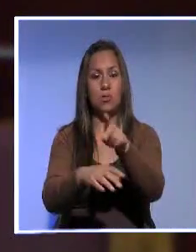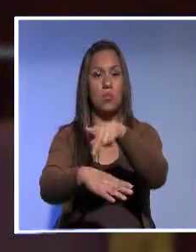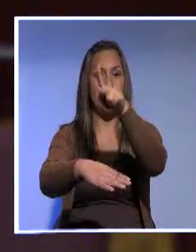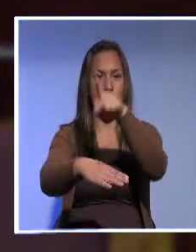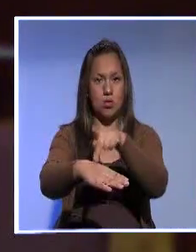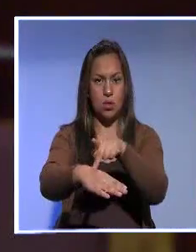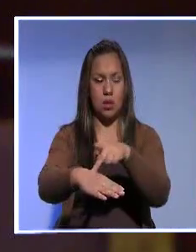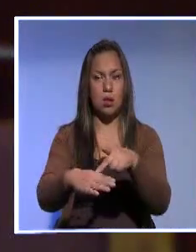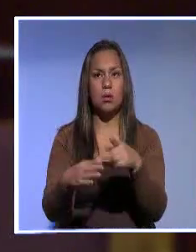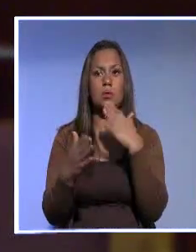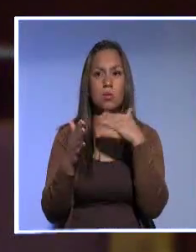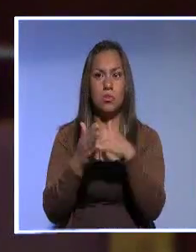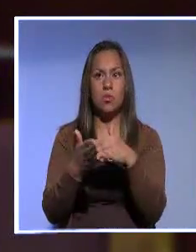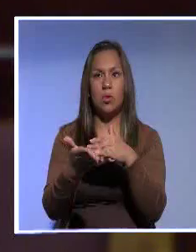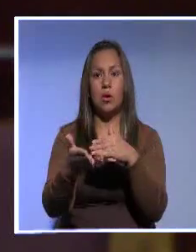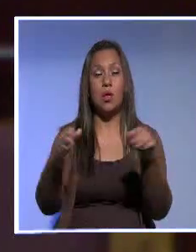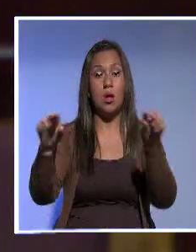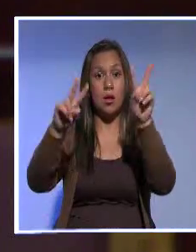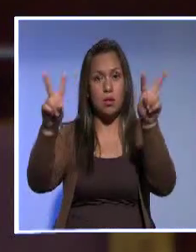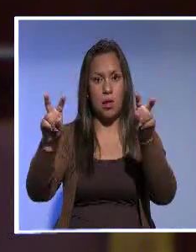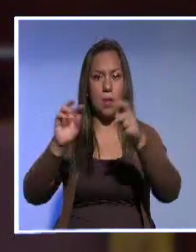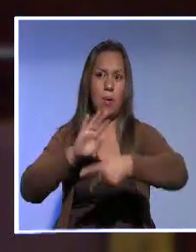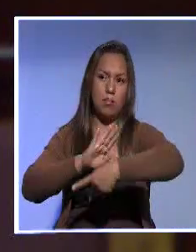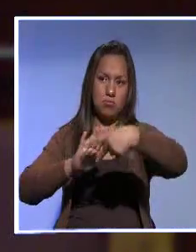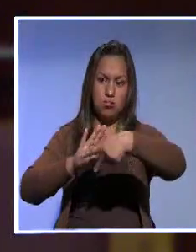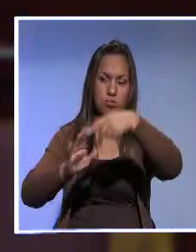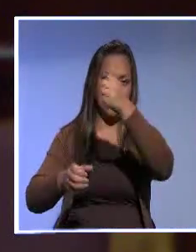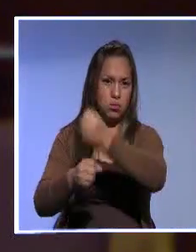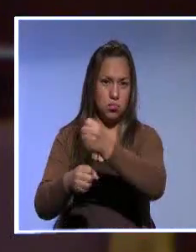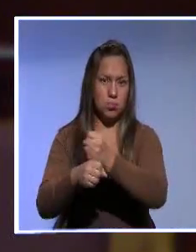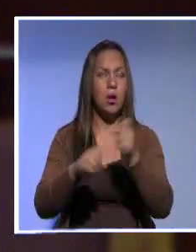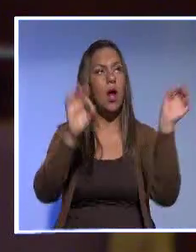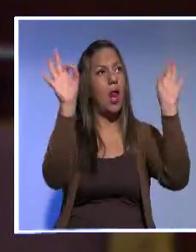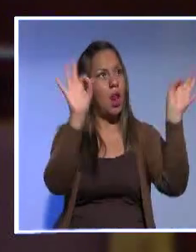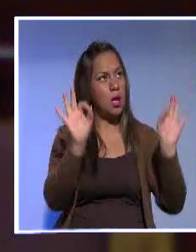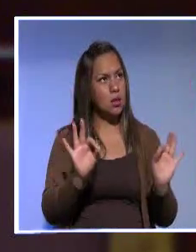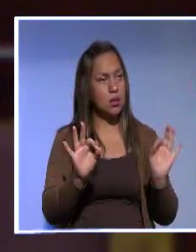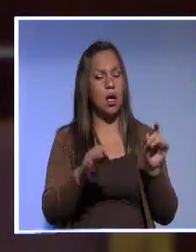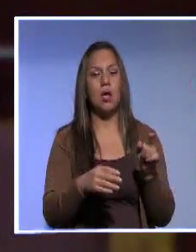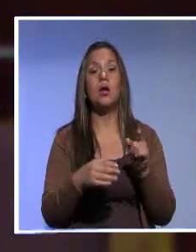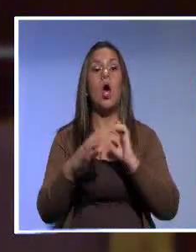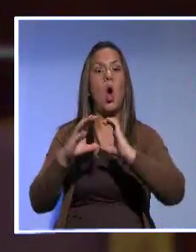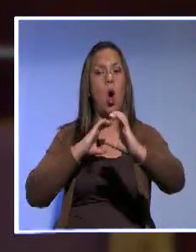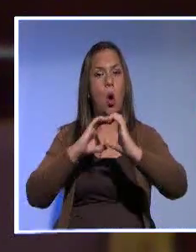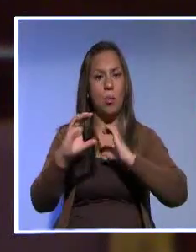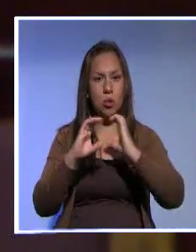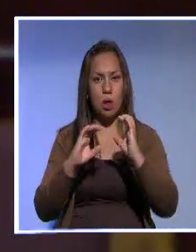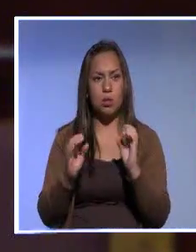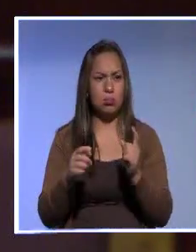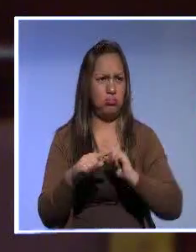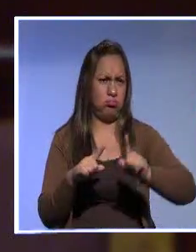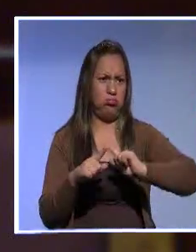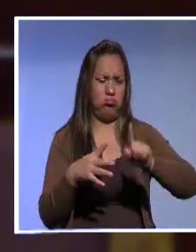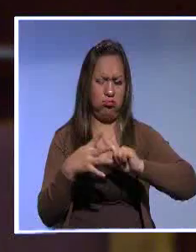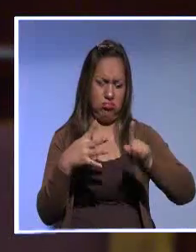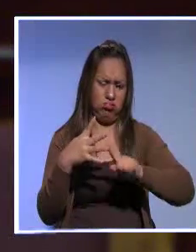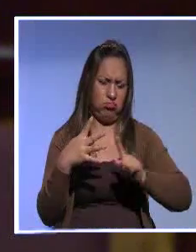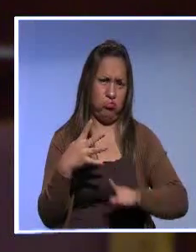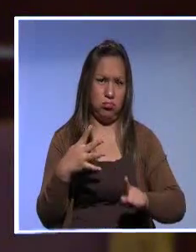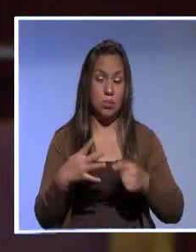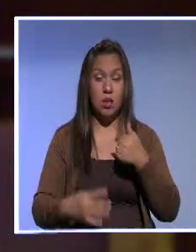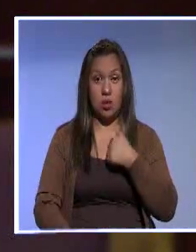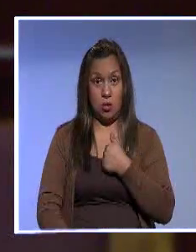productivas como la de los hidrocarburos, el sector eléctrico, las telecomunicaciones. Y yo tuve el honor